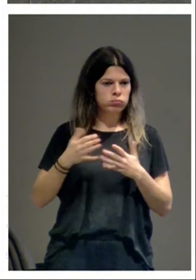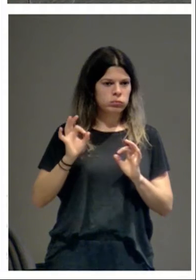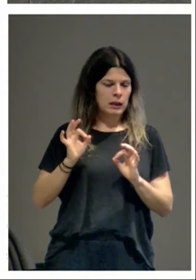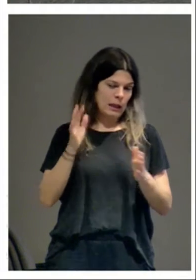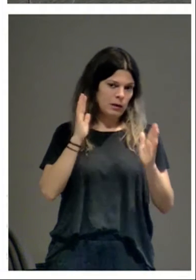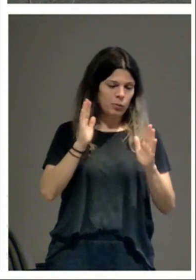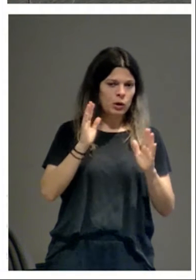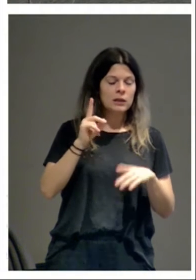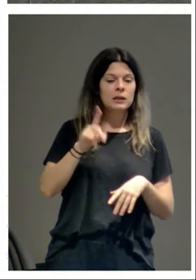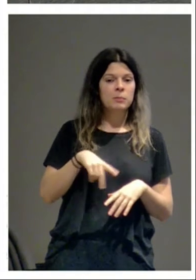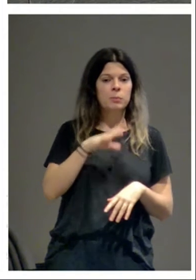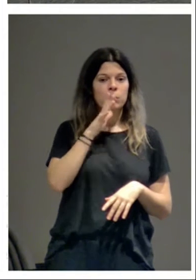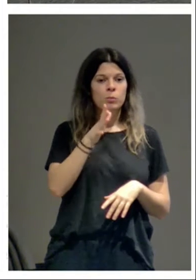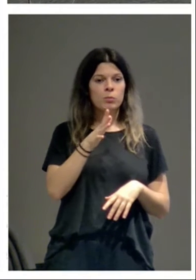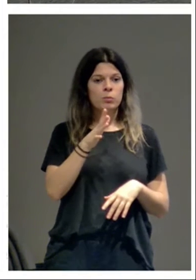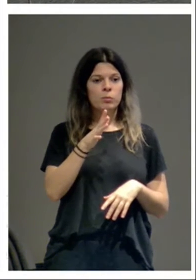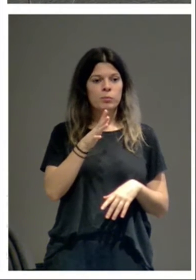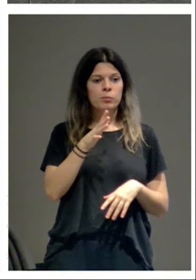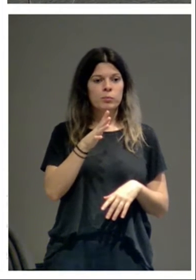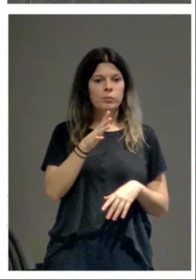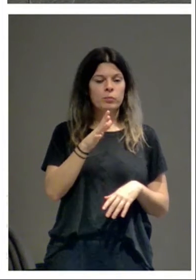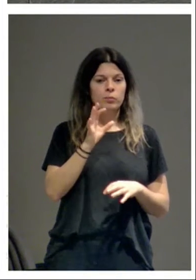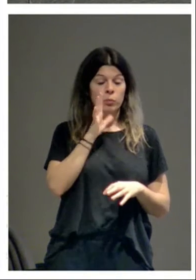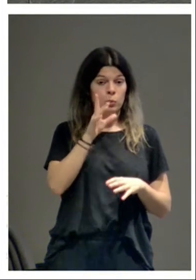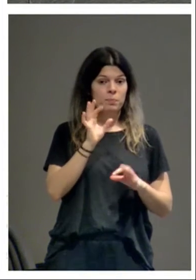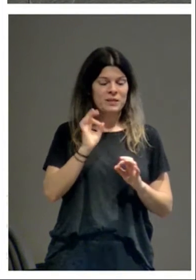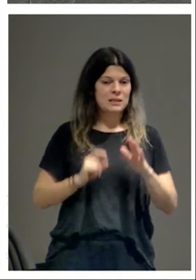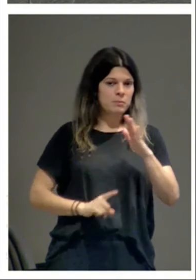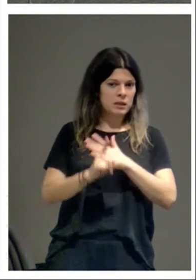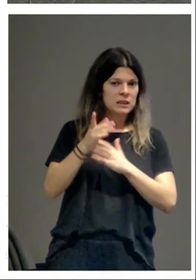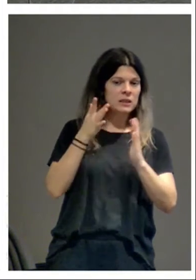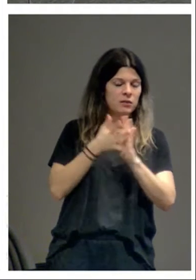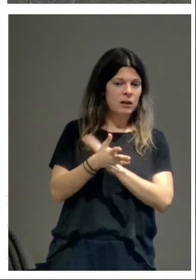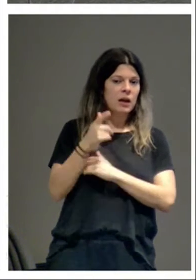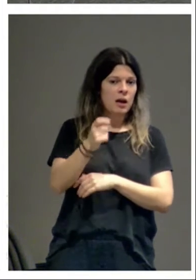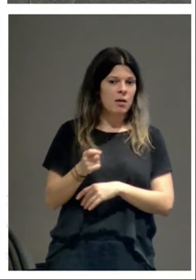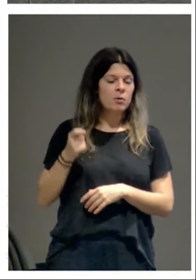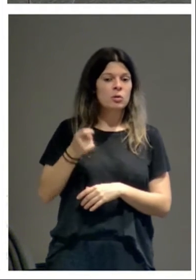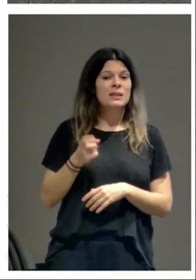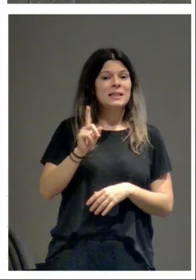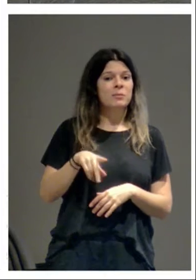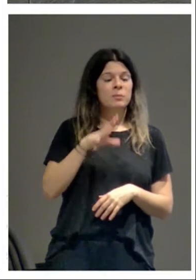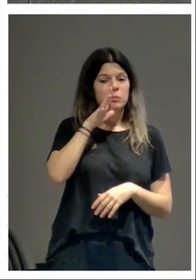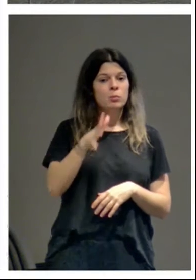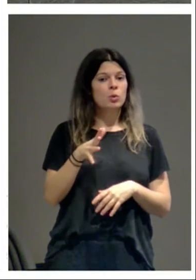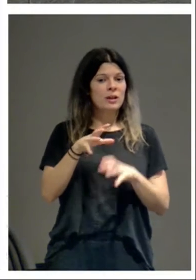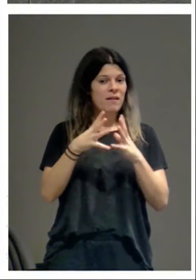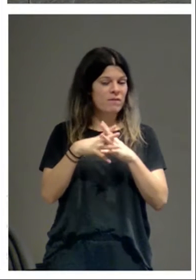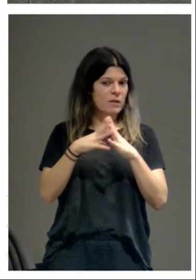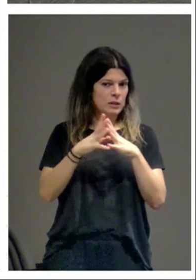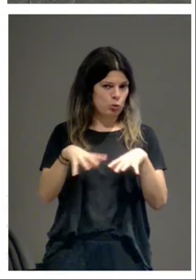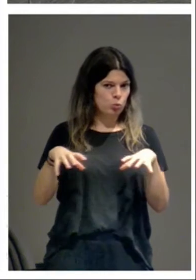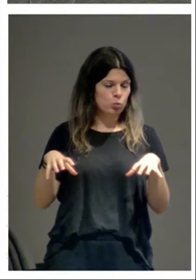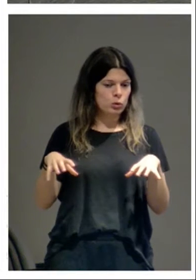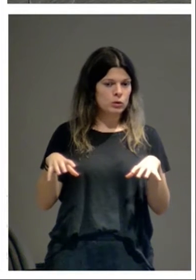por la prosperidad que implicaba estar en el Camino de Santiago y por las infraestructuras. Pero,